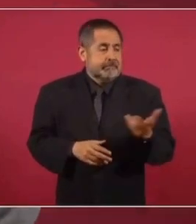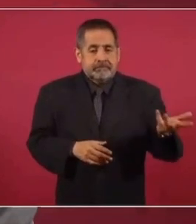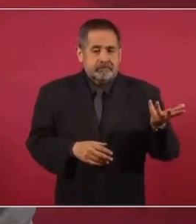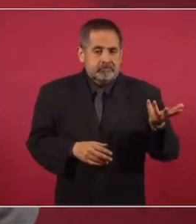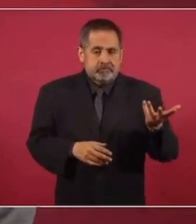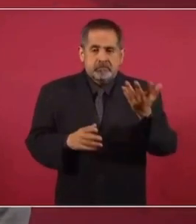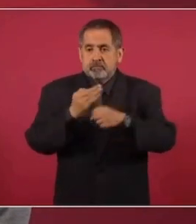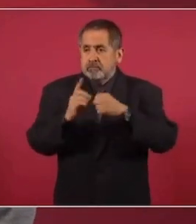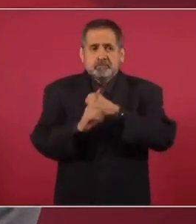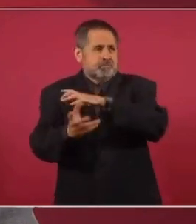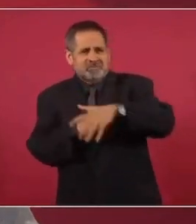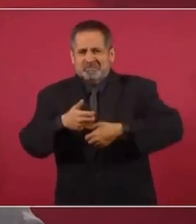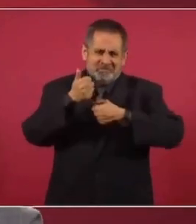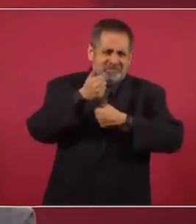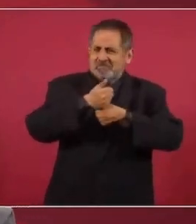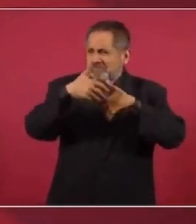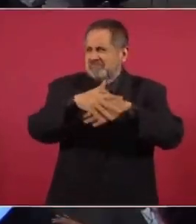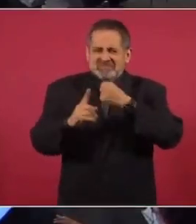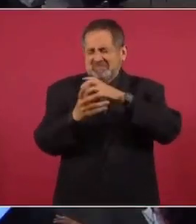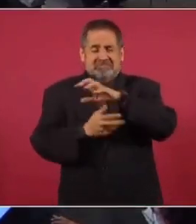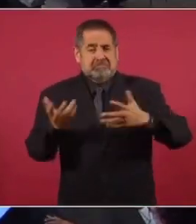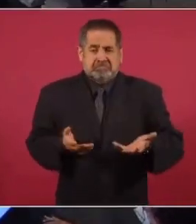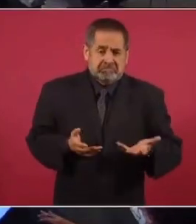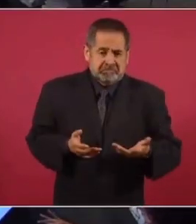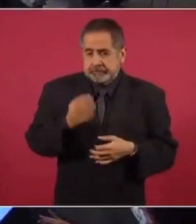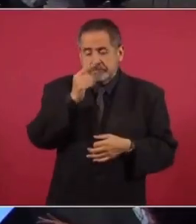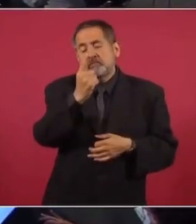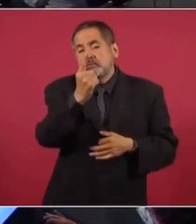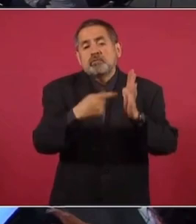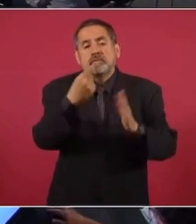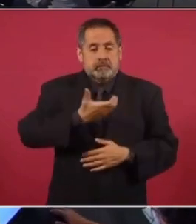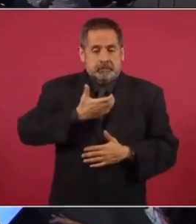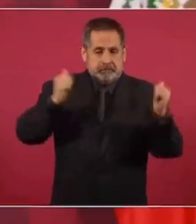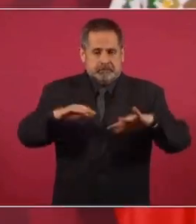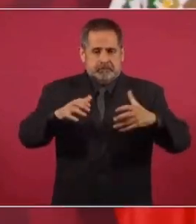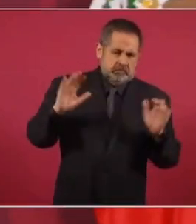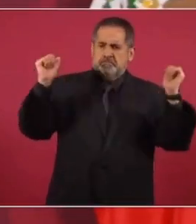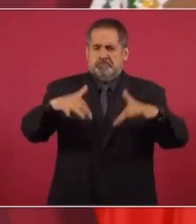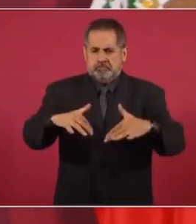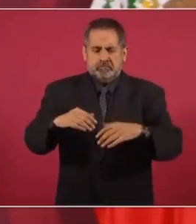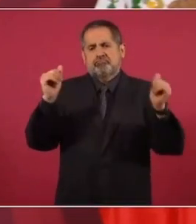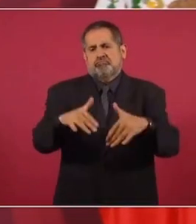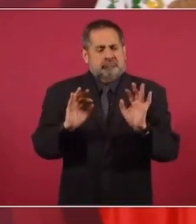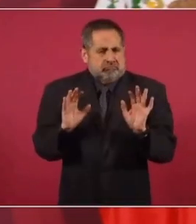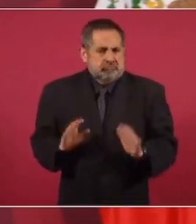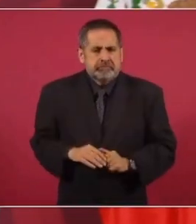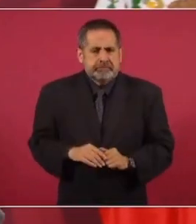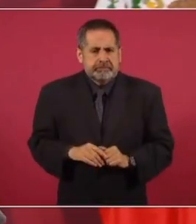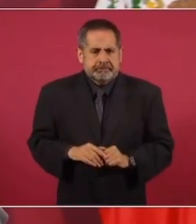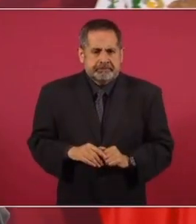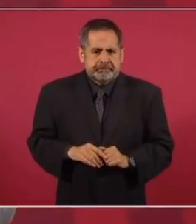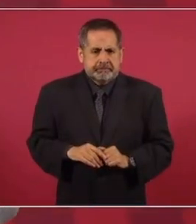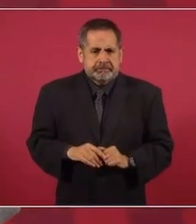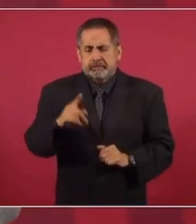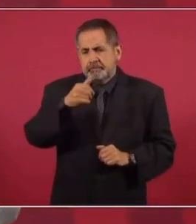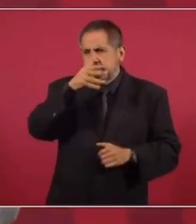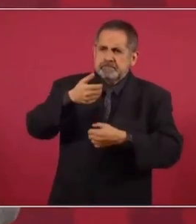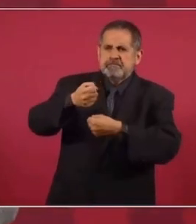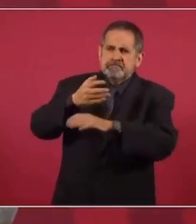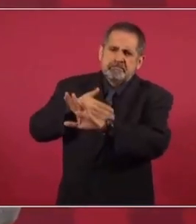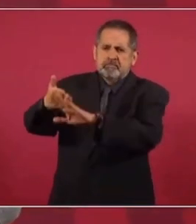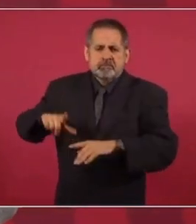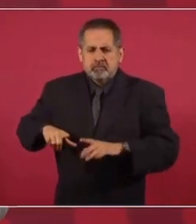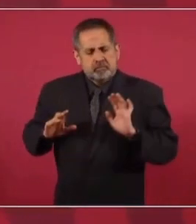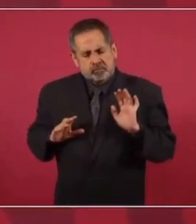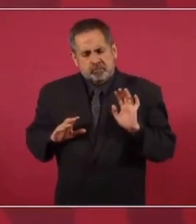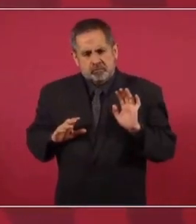manifestaciones. Las únicas que han llenado el zócalo, en alguna ocasión, son las mujeres, en marzo. Y no solo en protesta en contra de